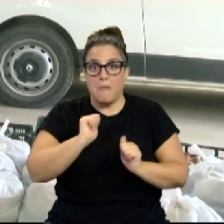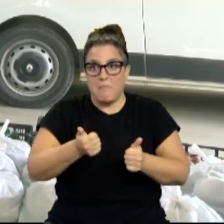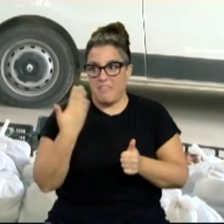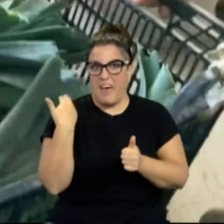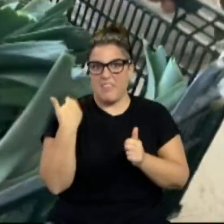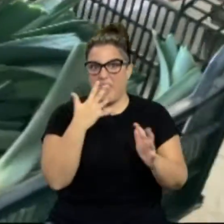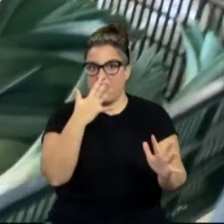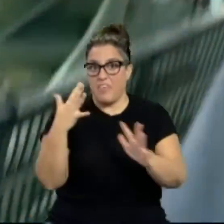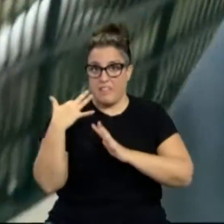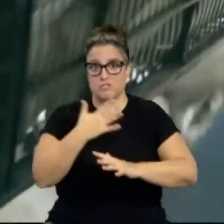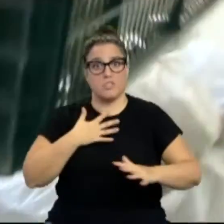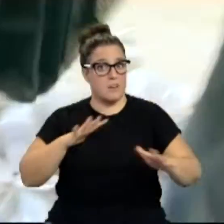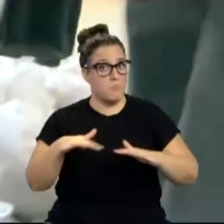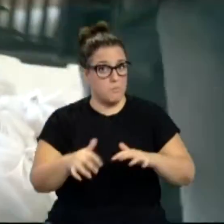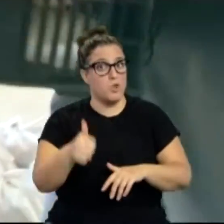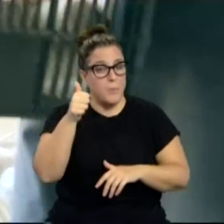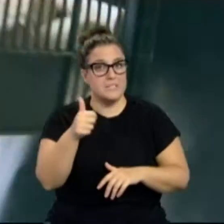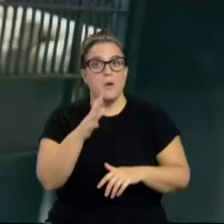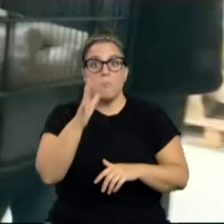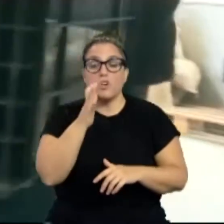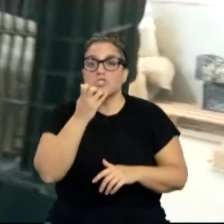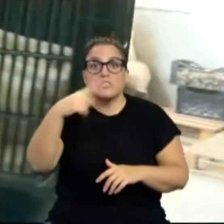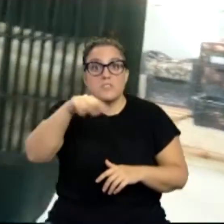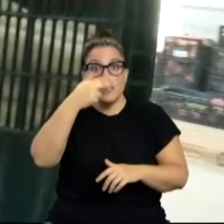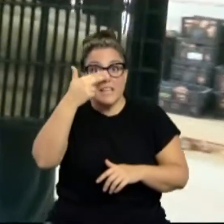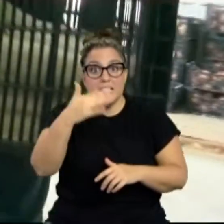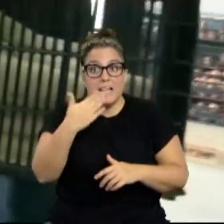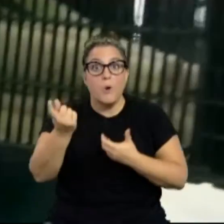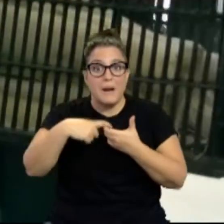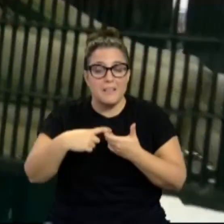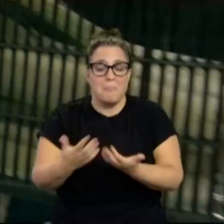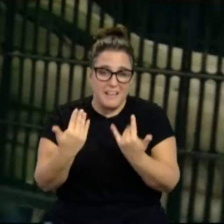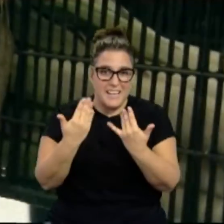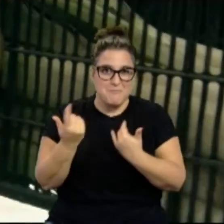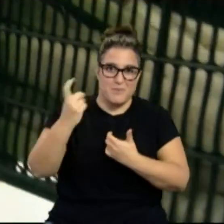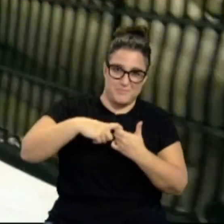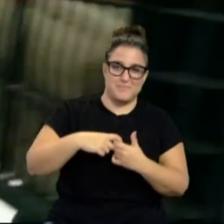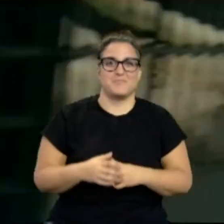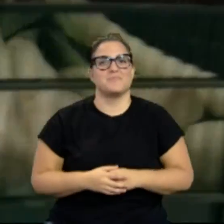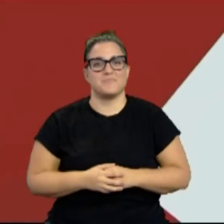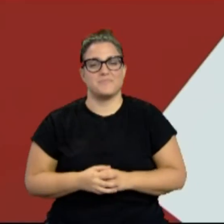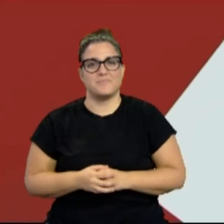quiere seguir viva. Por eso animan a unirse a todo aquel que quiera ayudar para seguir con este proyecto solidario.